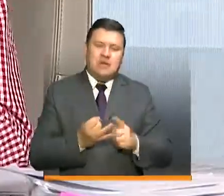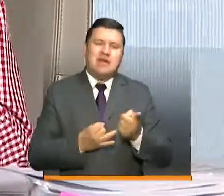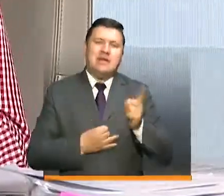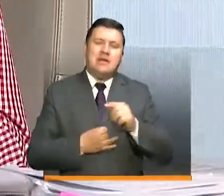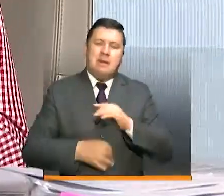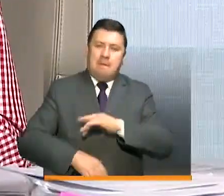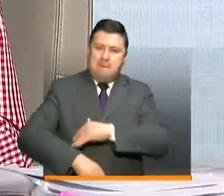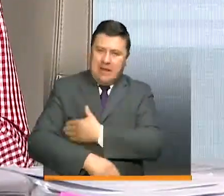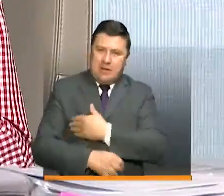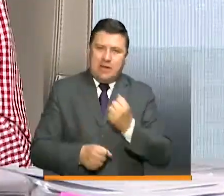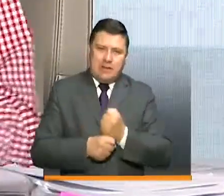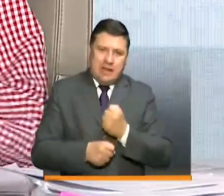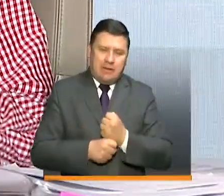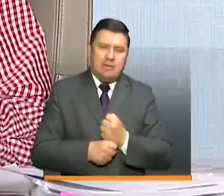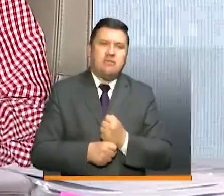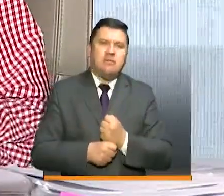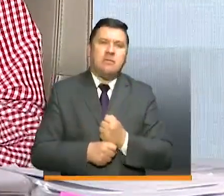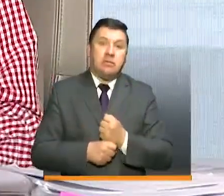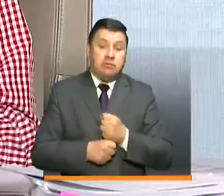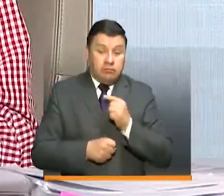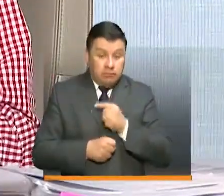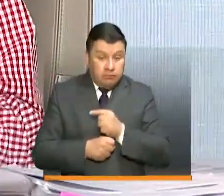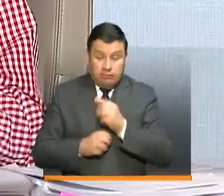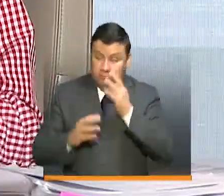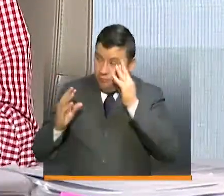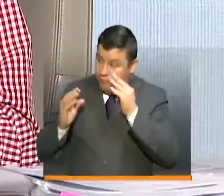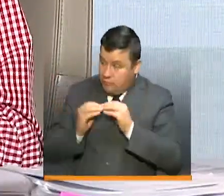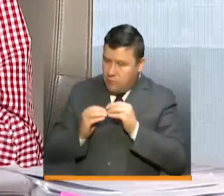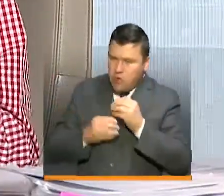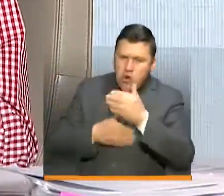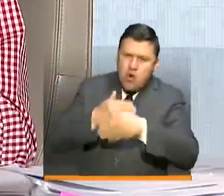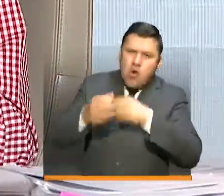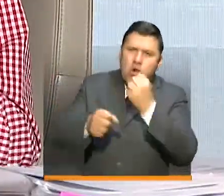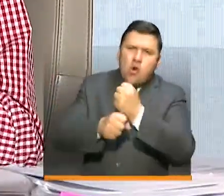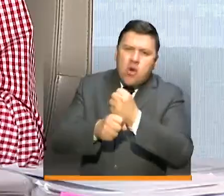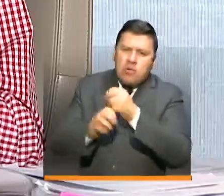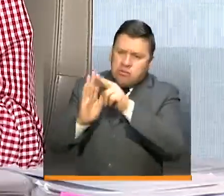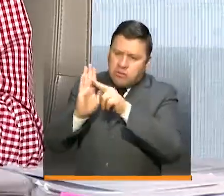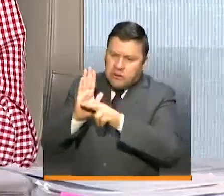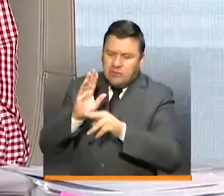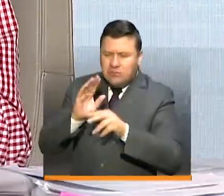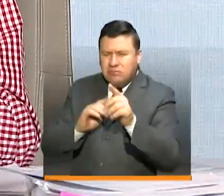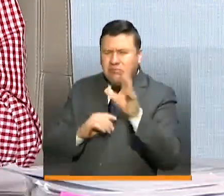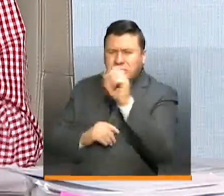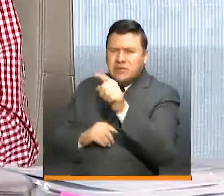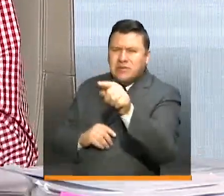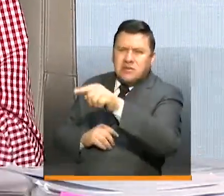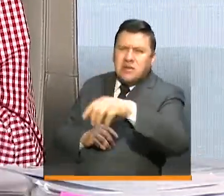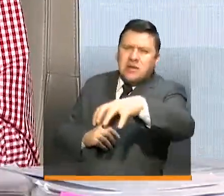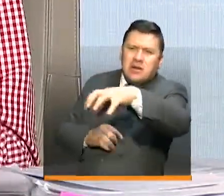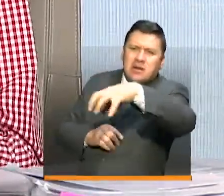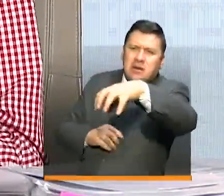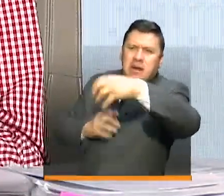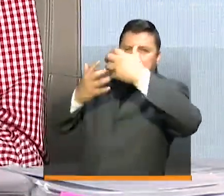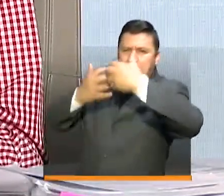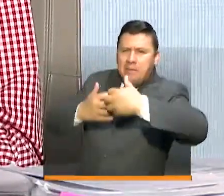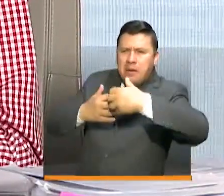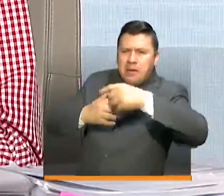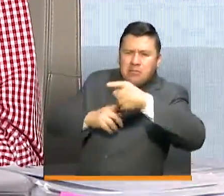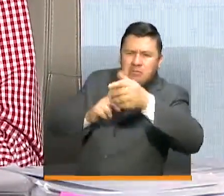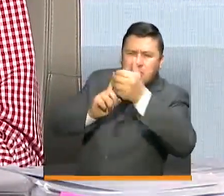también el Ministerio del Trabajo y con base en el trabajo que hicimos identificamos cuáles eran esos sectores que tenían